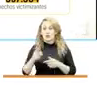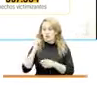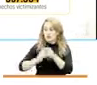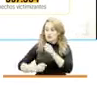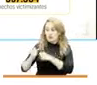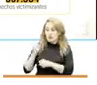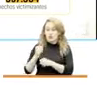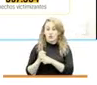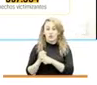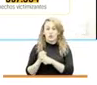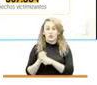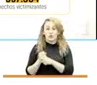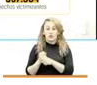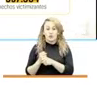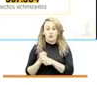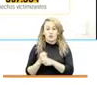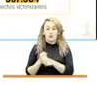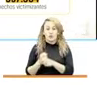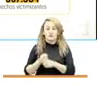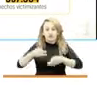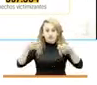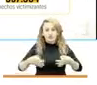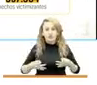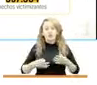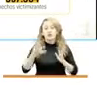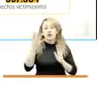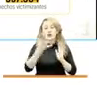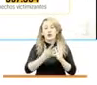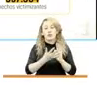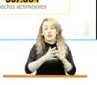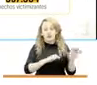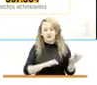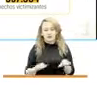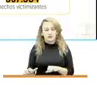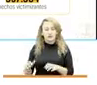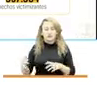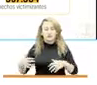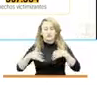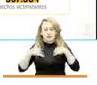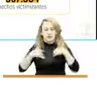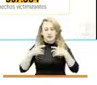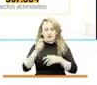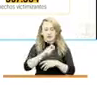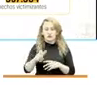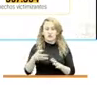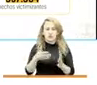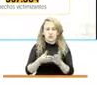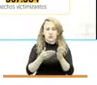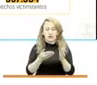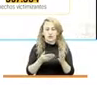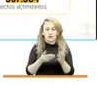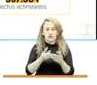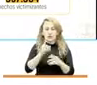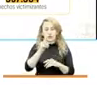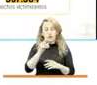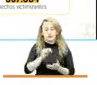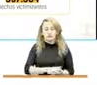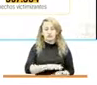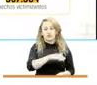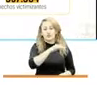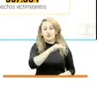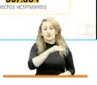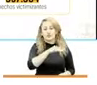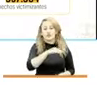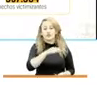se documentaron 5.000 hechos victimizantes y tenemos un acumulado de